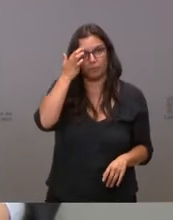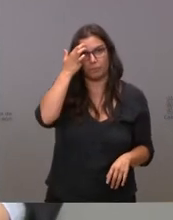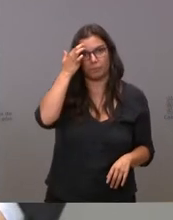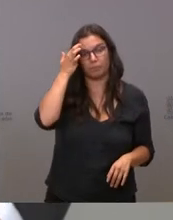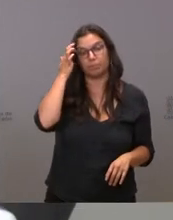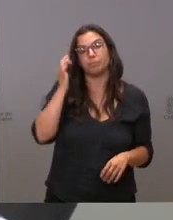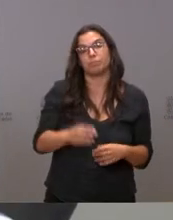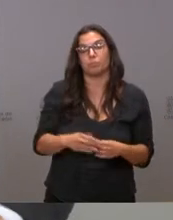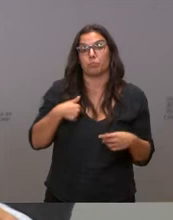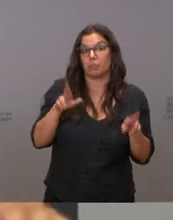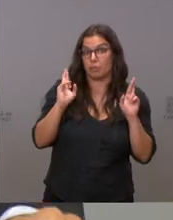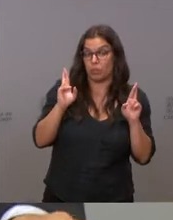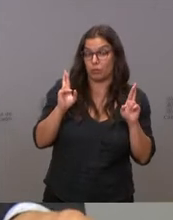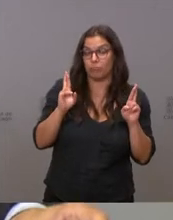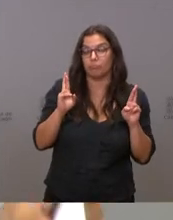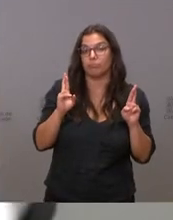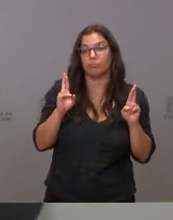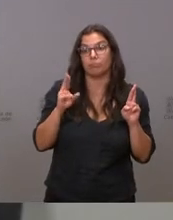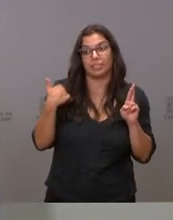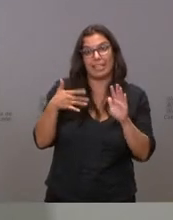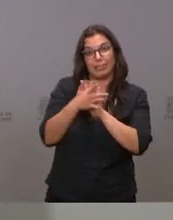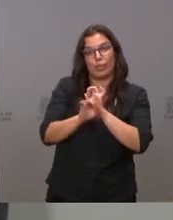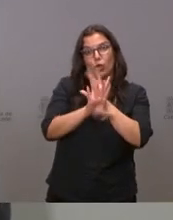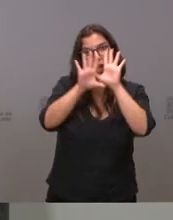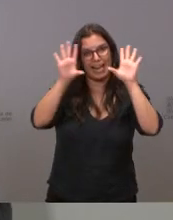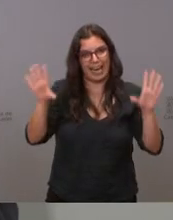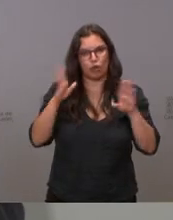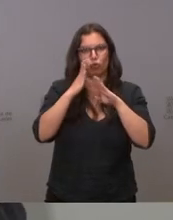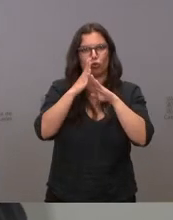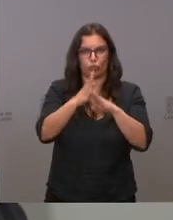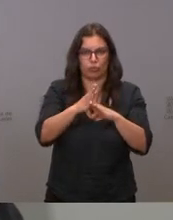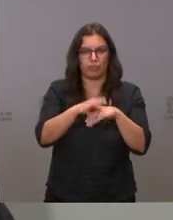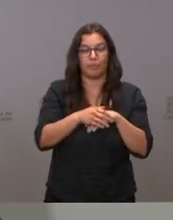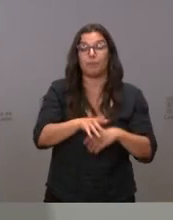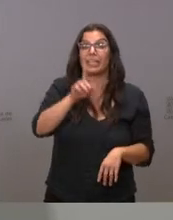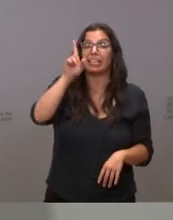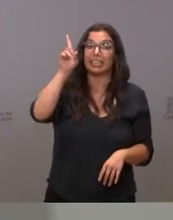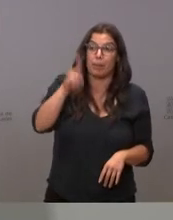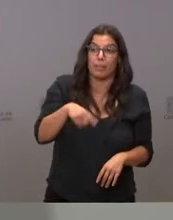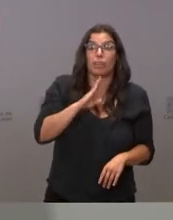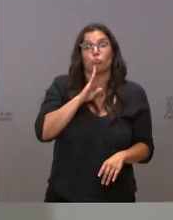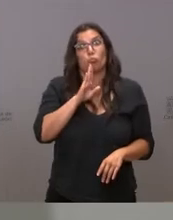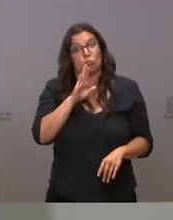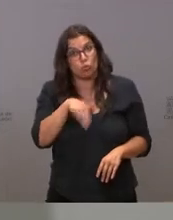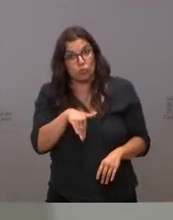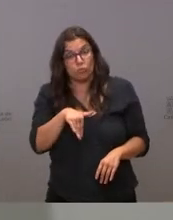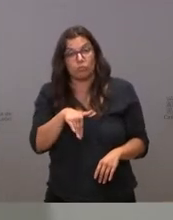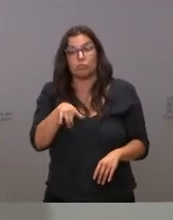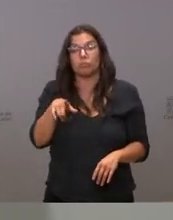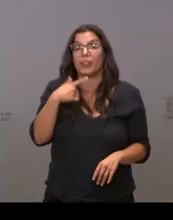que esto haya quedado suficientemente claro. También estaría bien que donde dicen